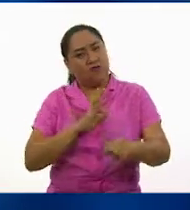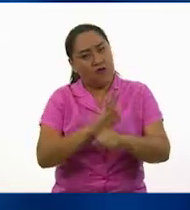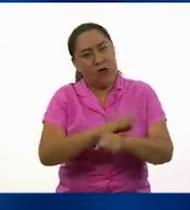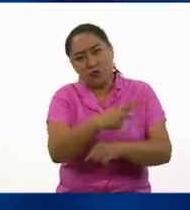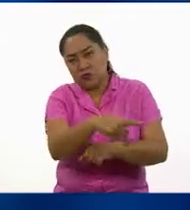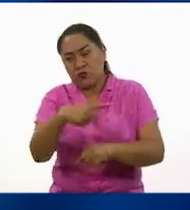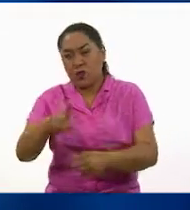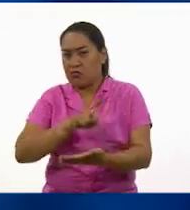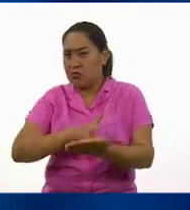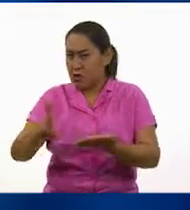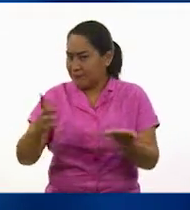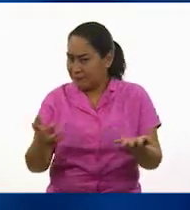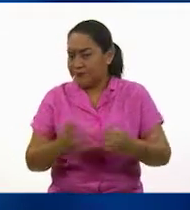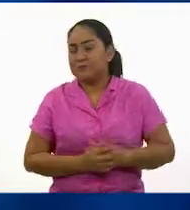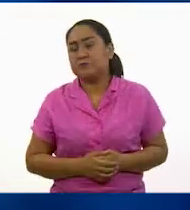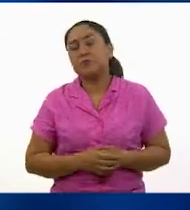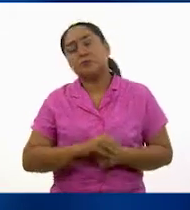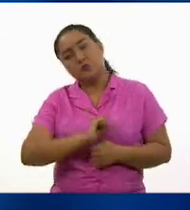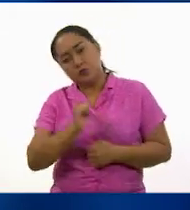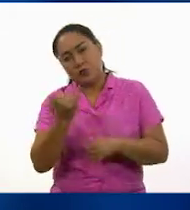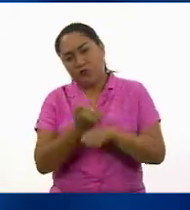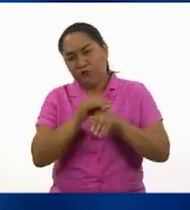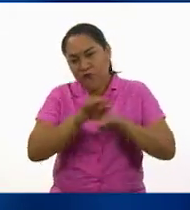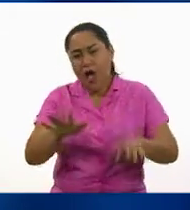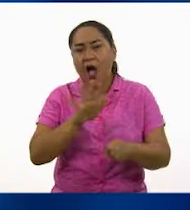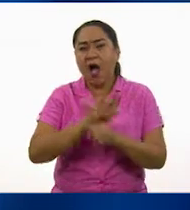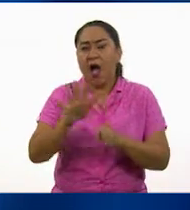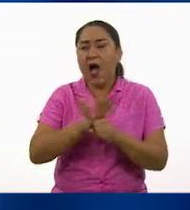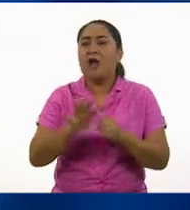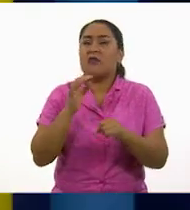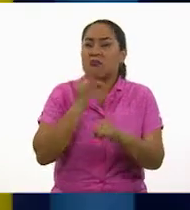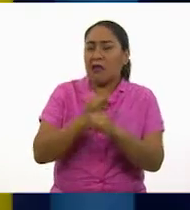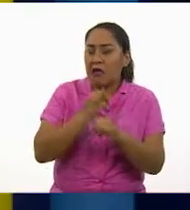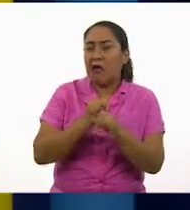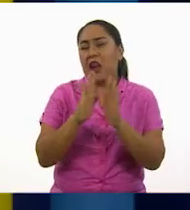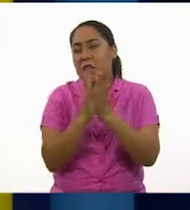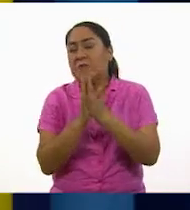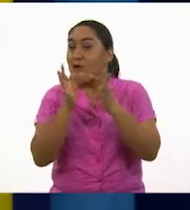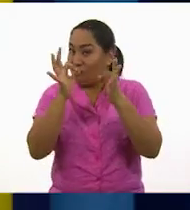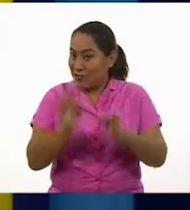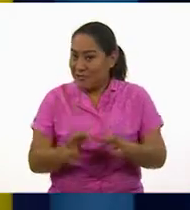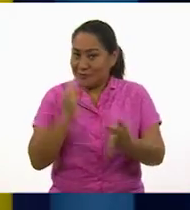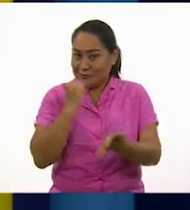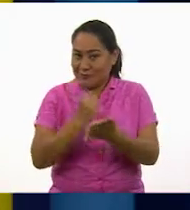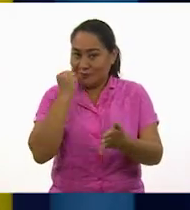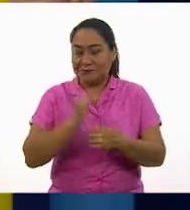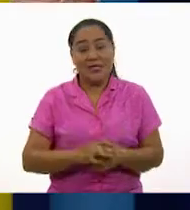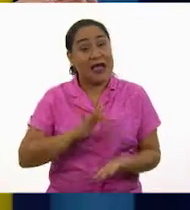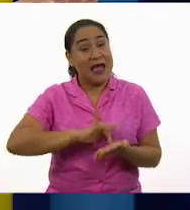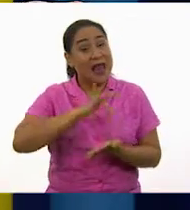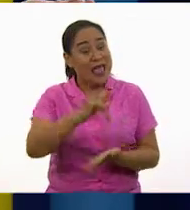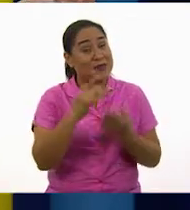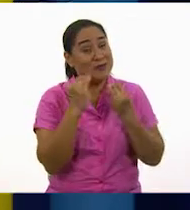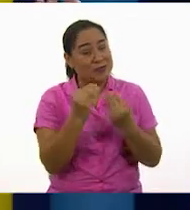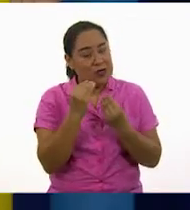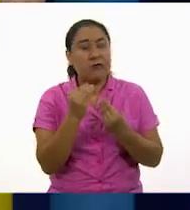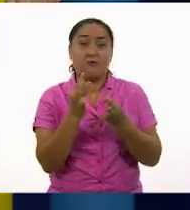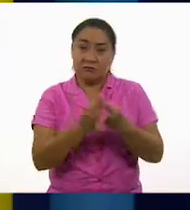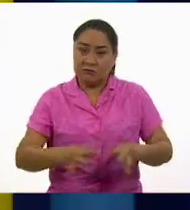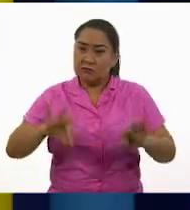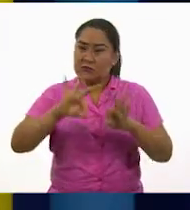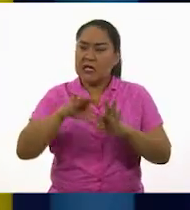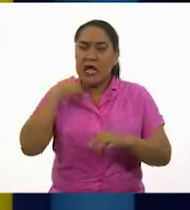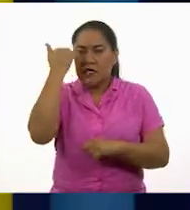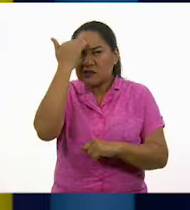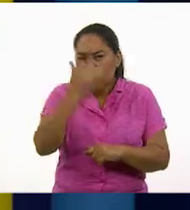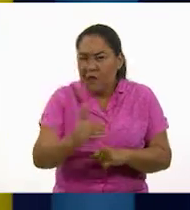derechos. Puedes buscar más información en fuentes oficiales. Muchas gracias. Es importante reconocer las causas y